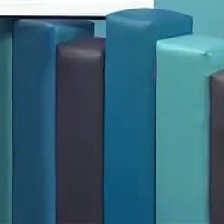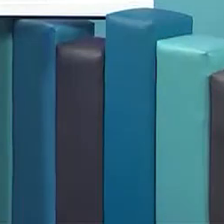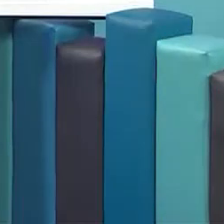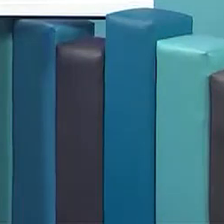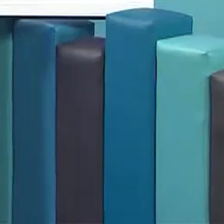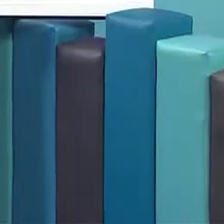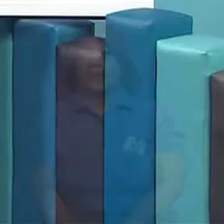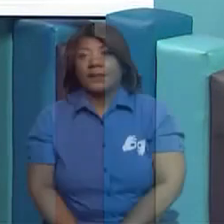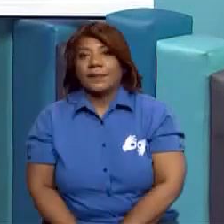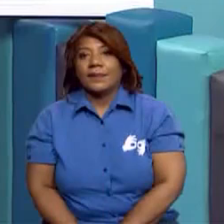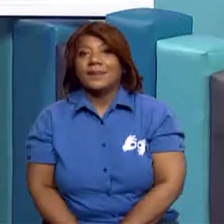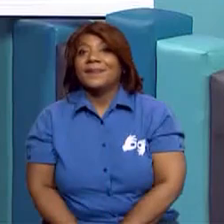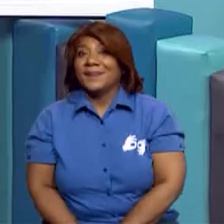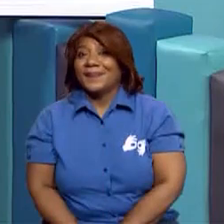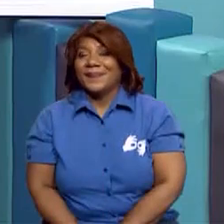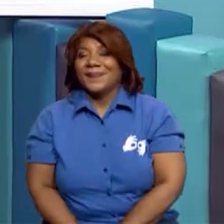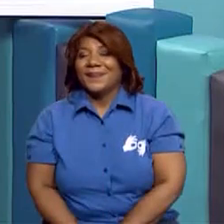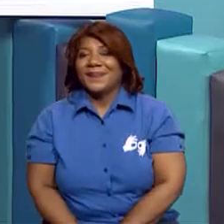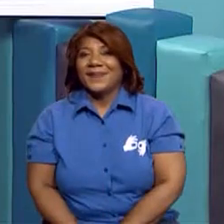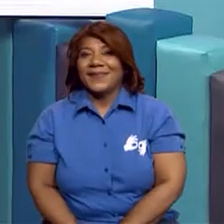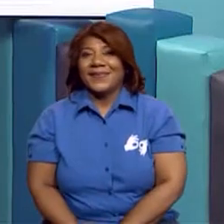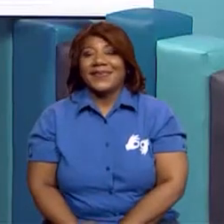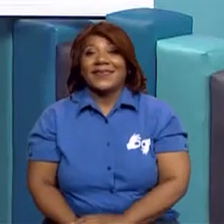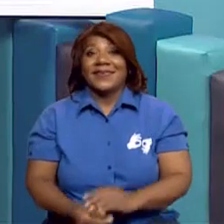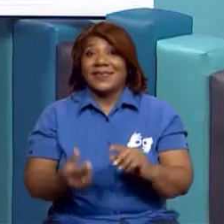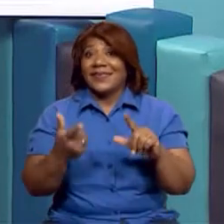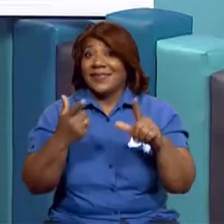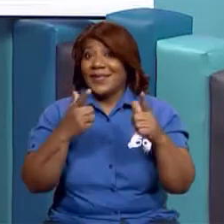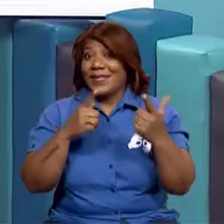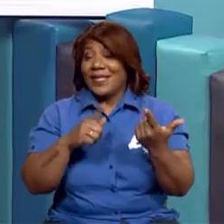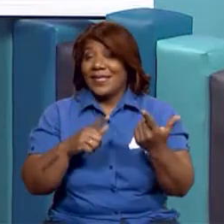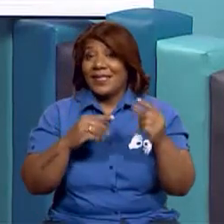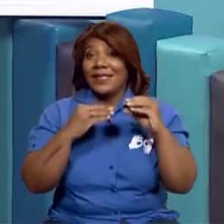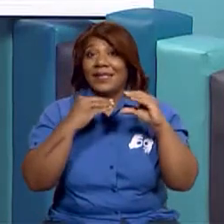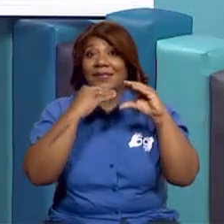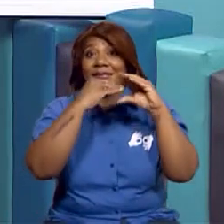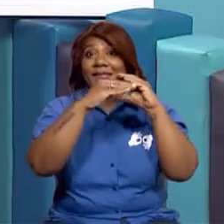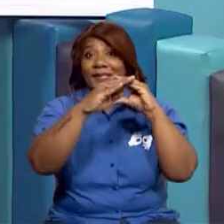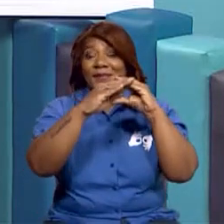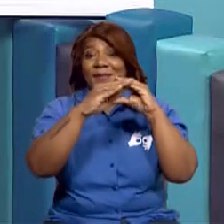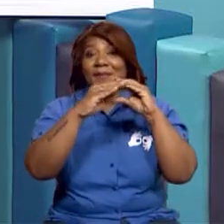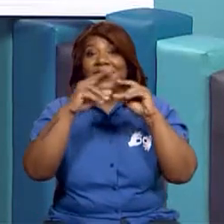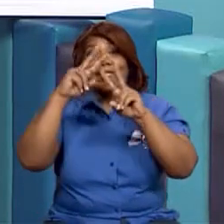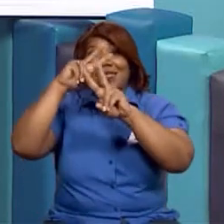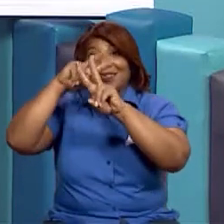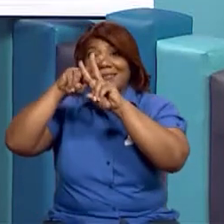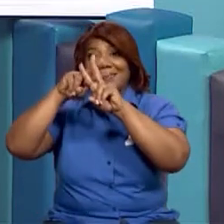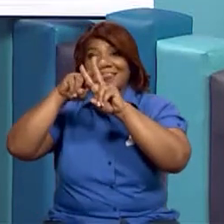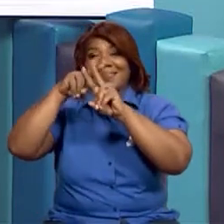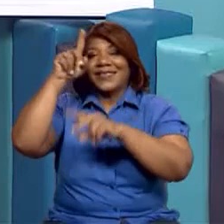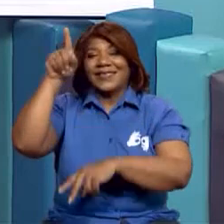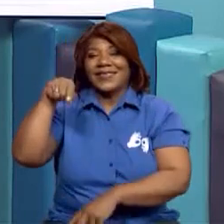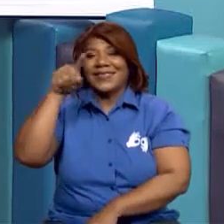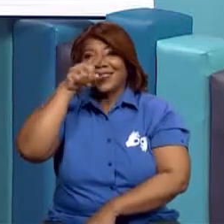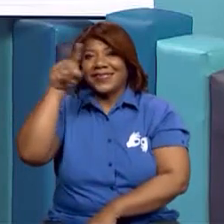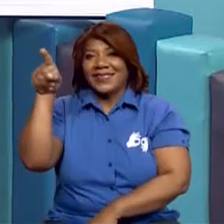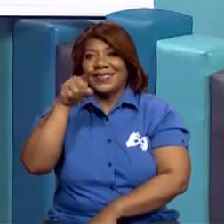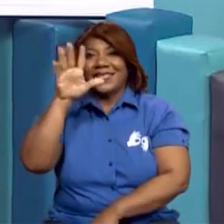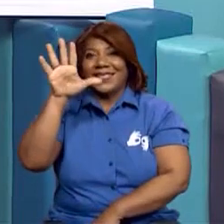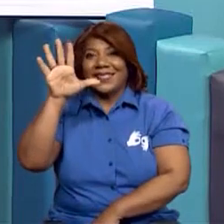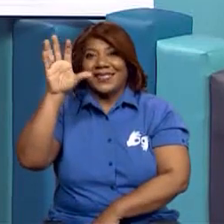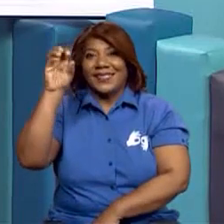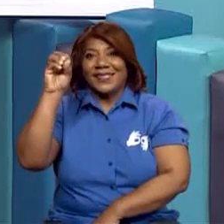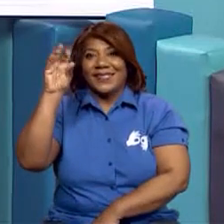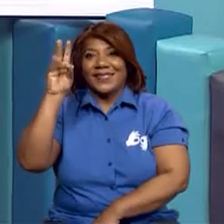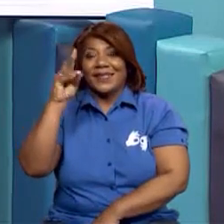a tu maestra de grado. Así que si lo haces, súbelo con el hashtag Estrella507 porque queremos ver ese